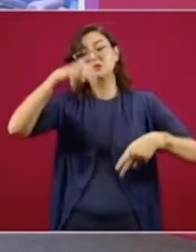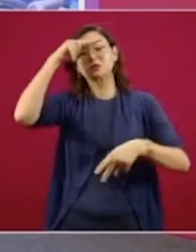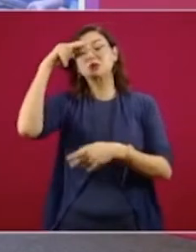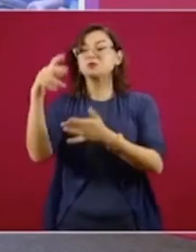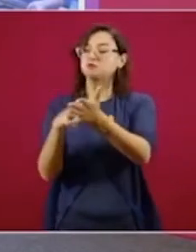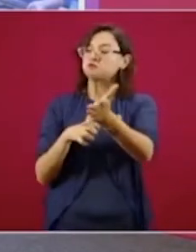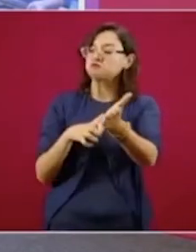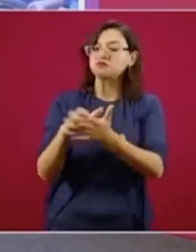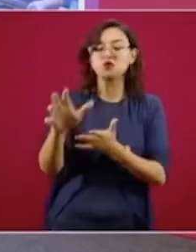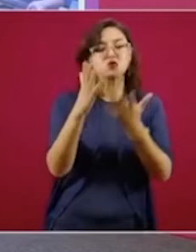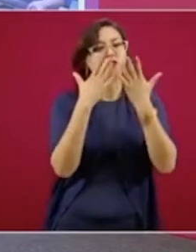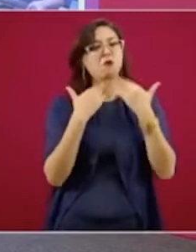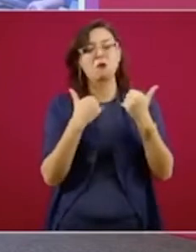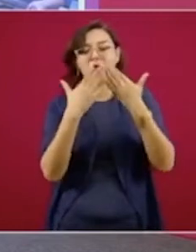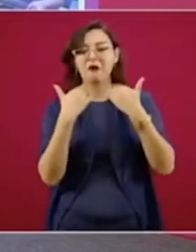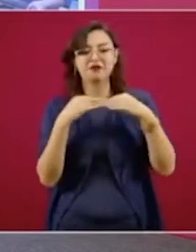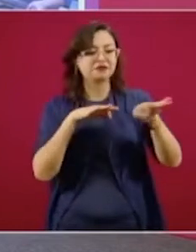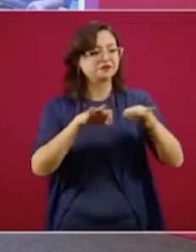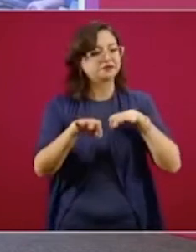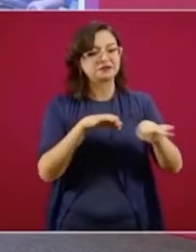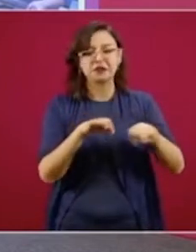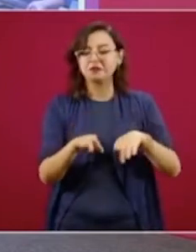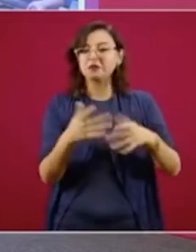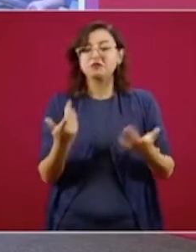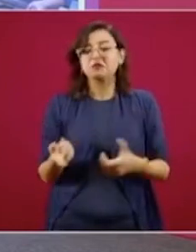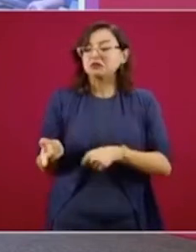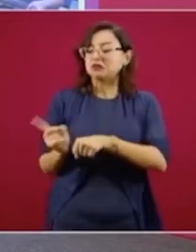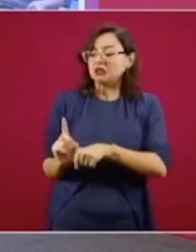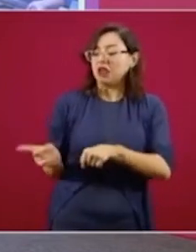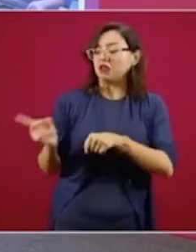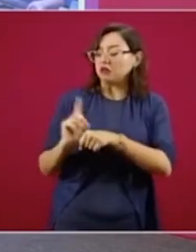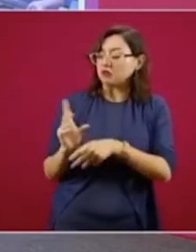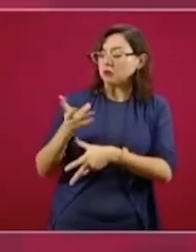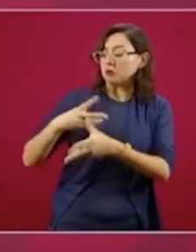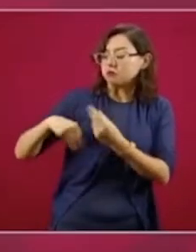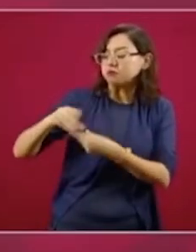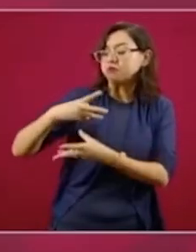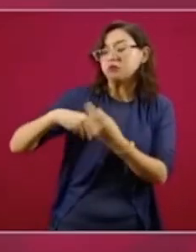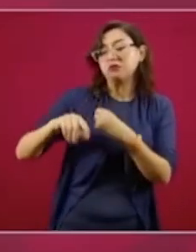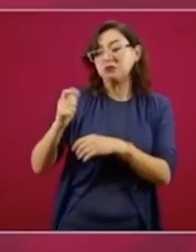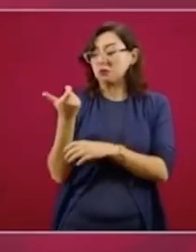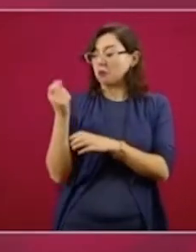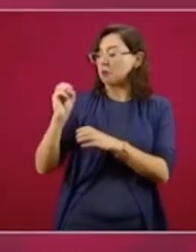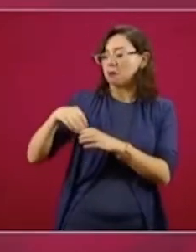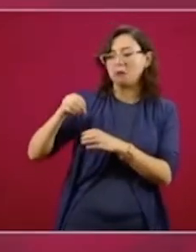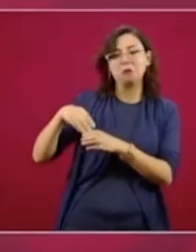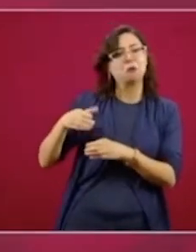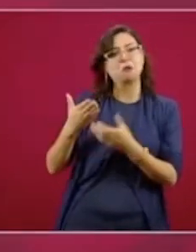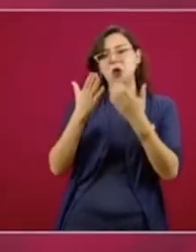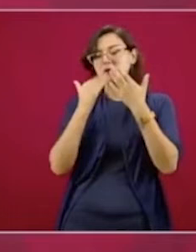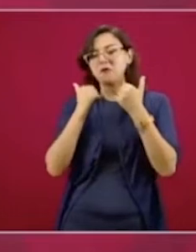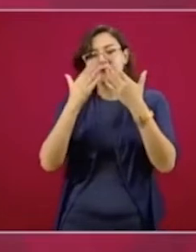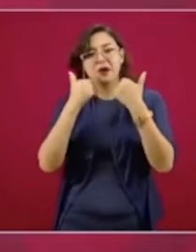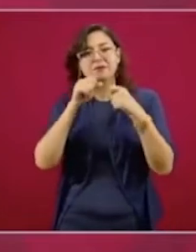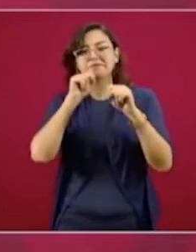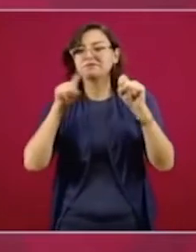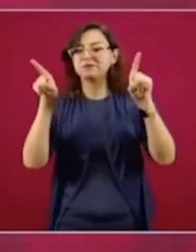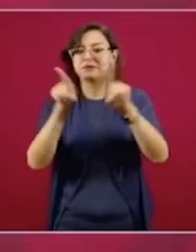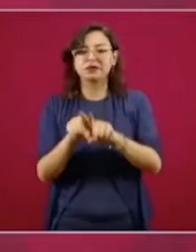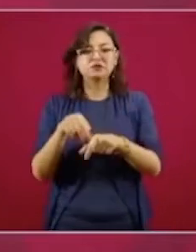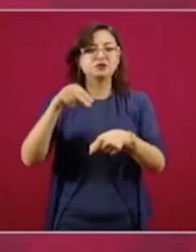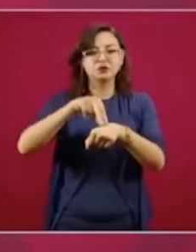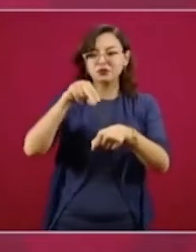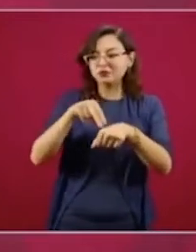a vivir al día sin capacidad de ahorro y sin seguridad social. En el proyecto de